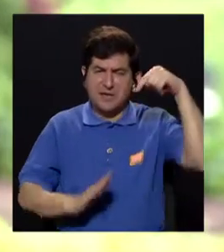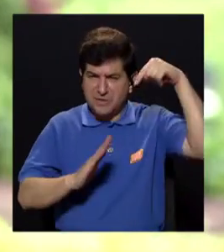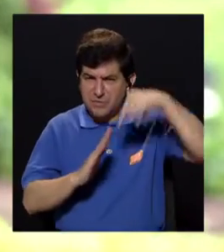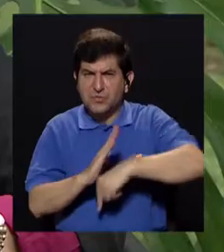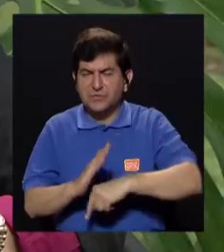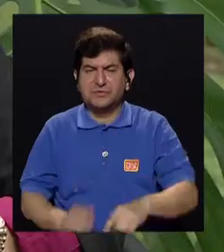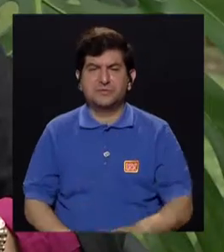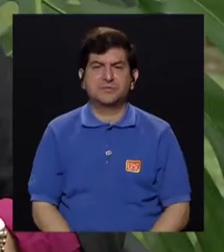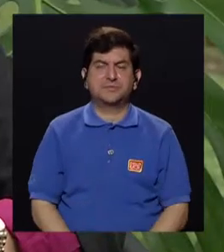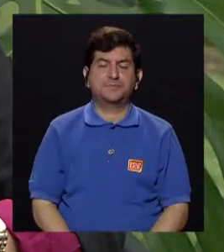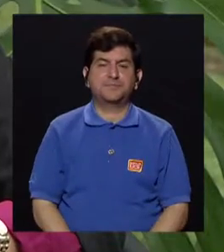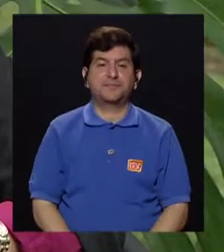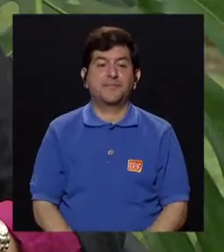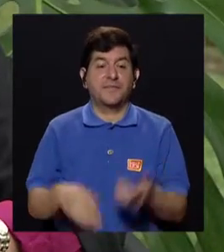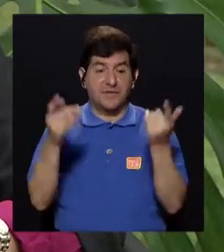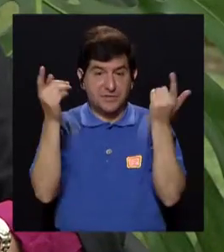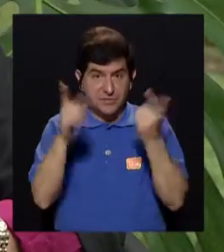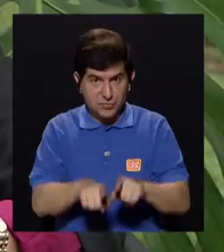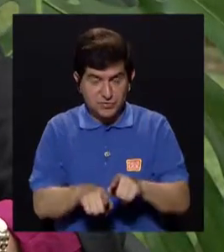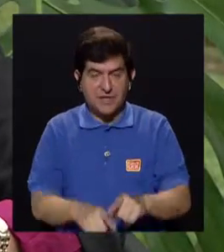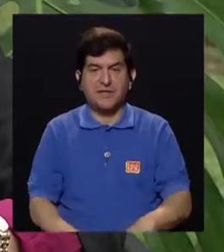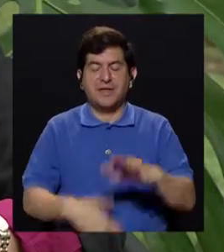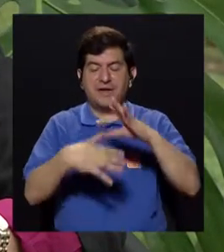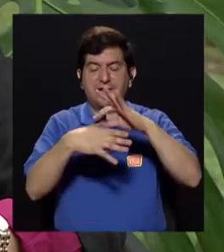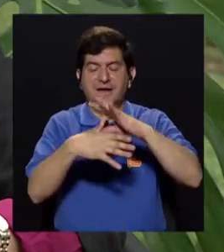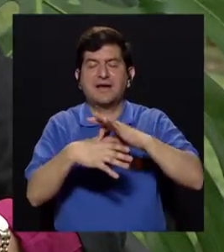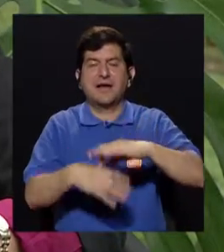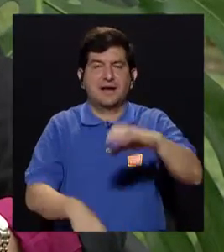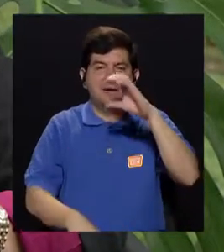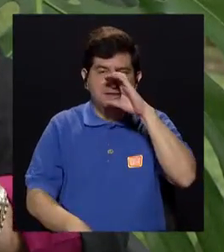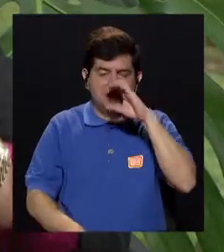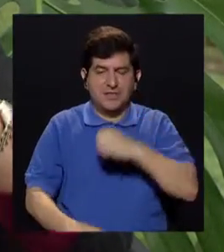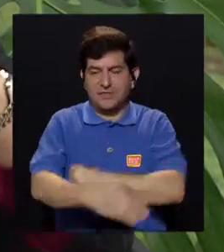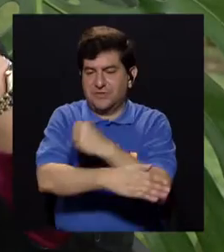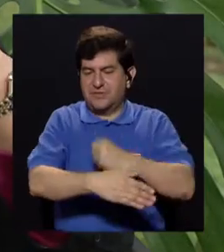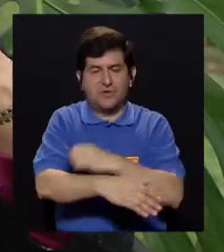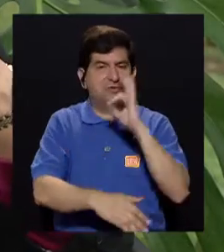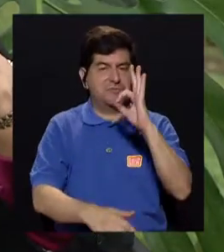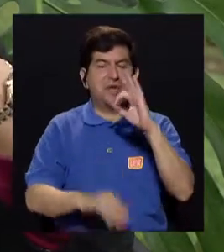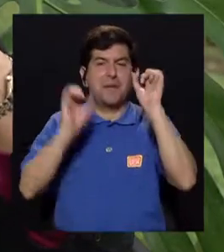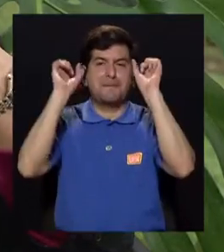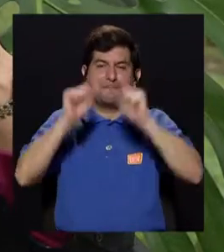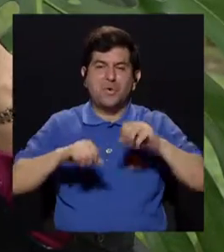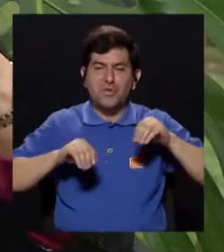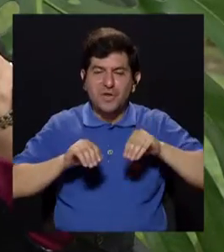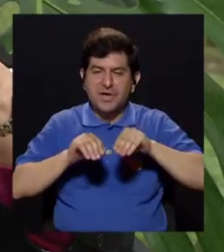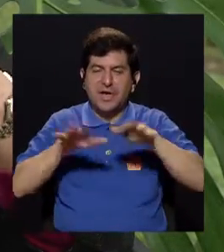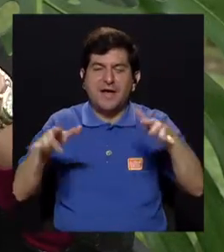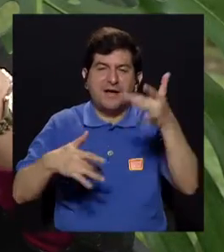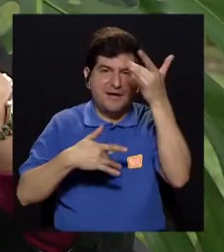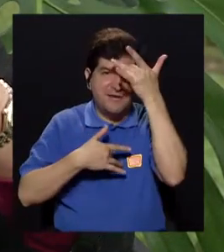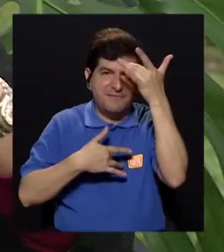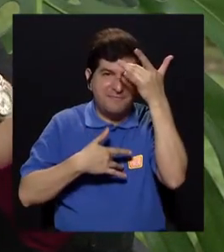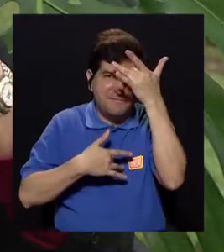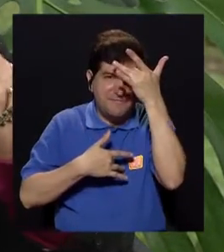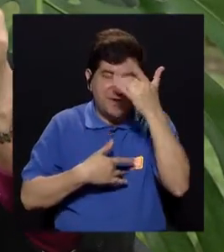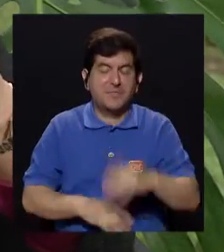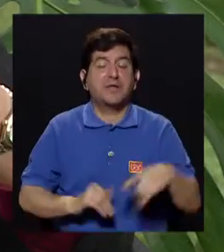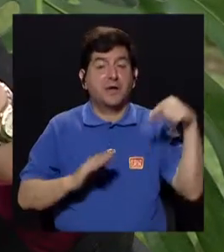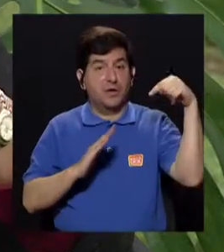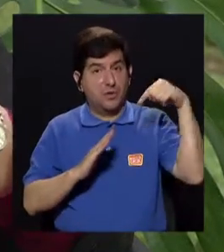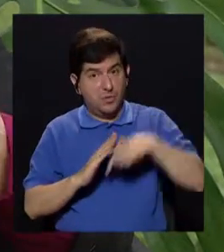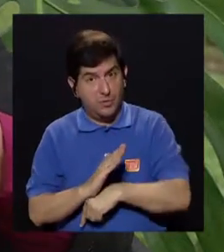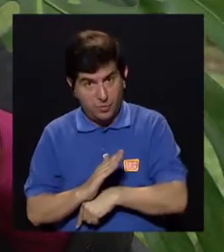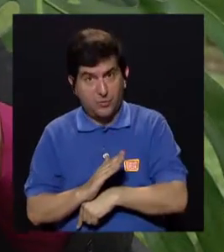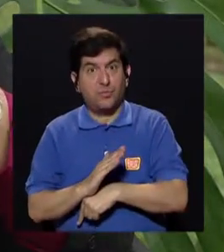profundizar eso, Ligia. Claro, lo que ha sucedido es que la carne de cerdo cuando no se cocina bien podría transmitir una cierta enfermedad muy